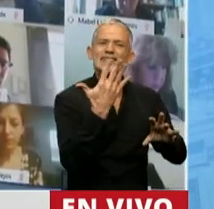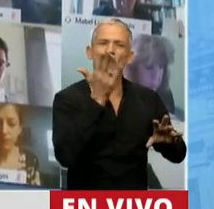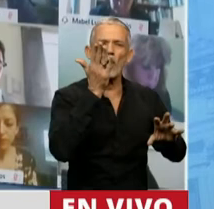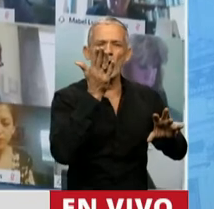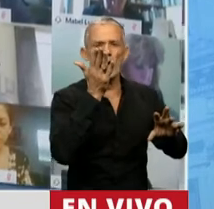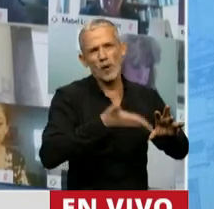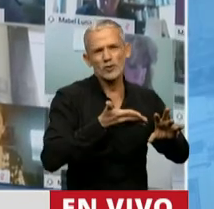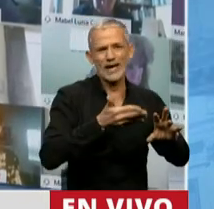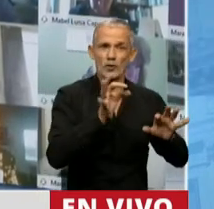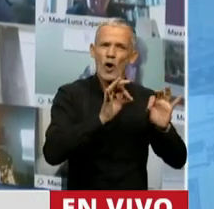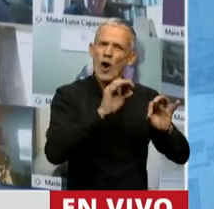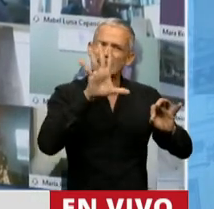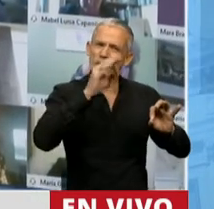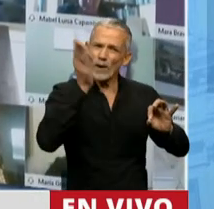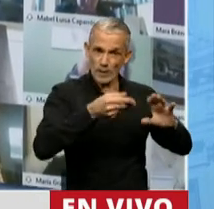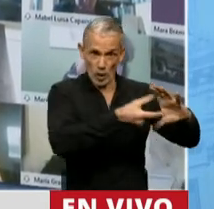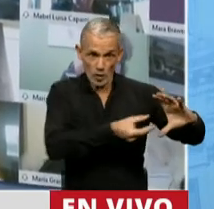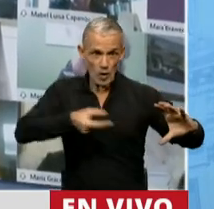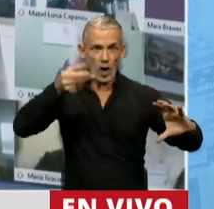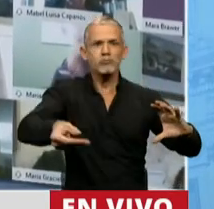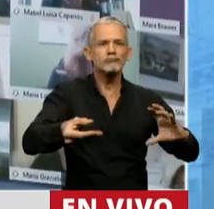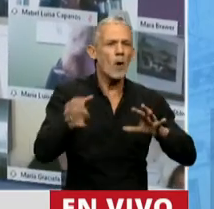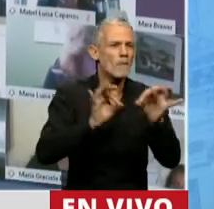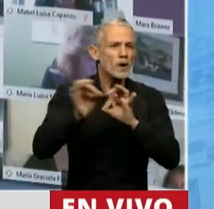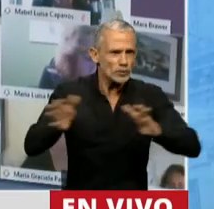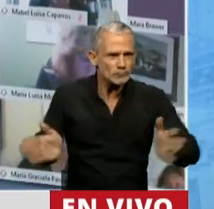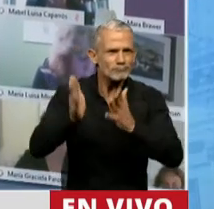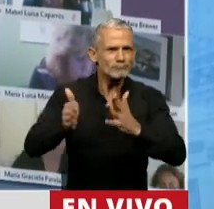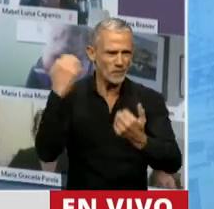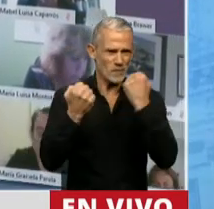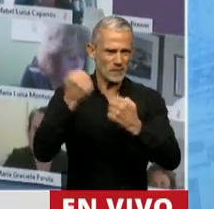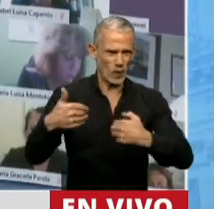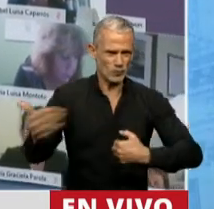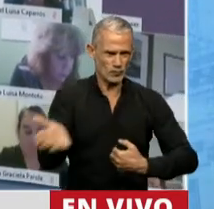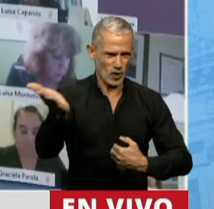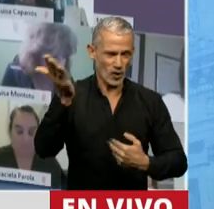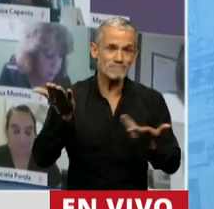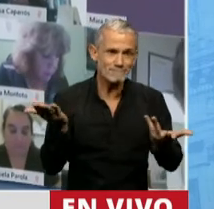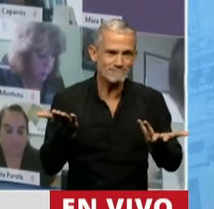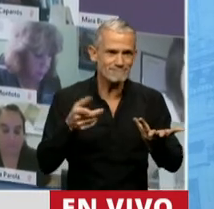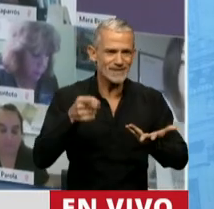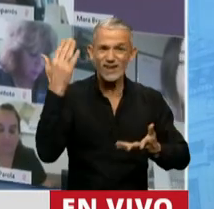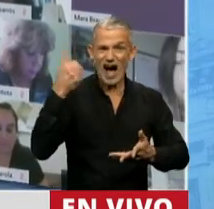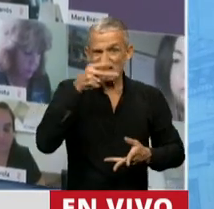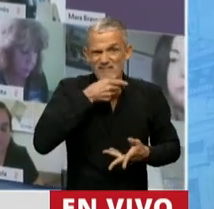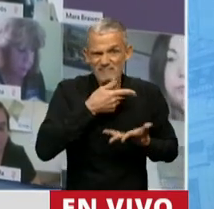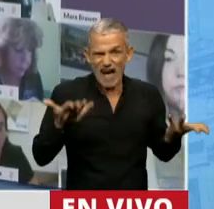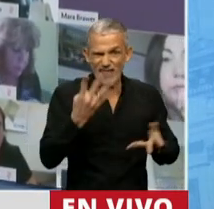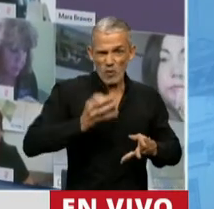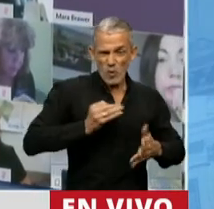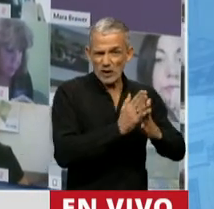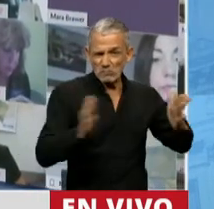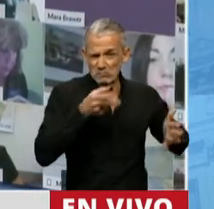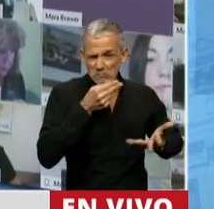y un 50% de su cartera en proyectos productivos. Esto había caído enormemente en los últimos 4 años